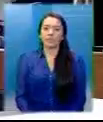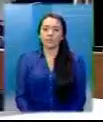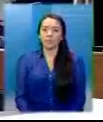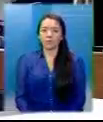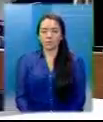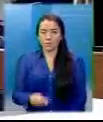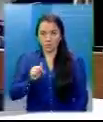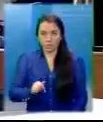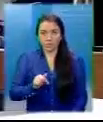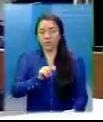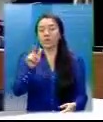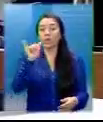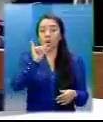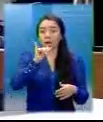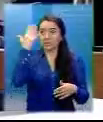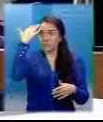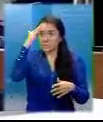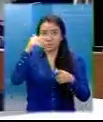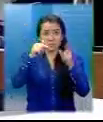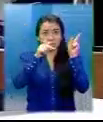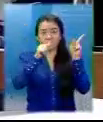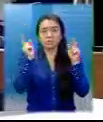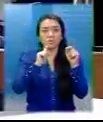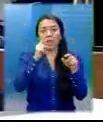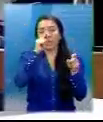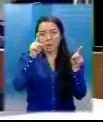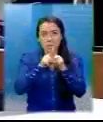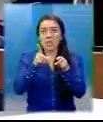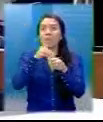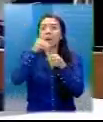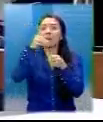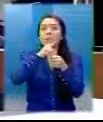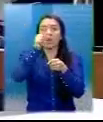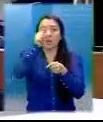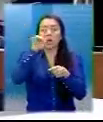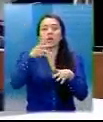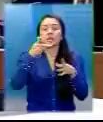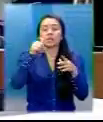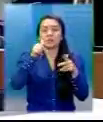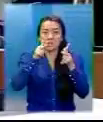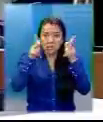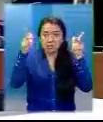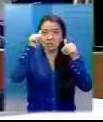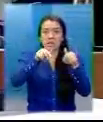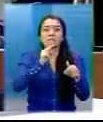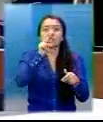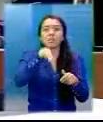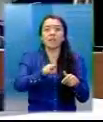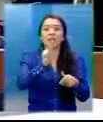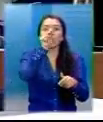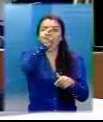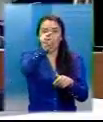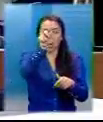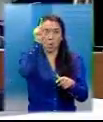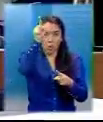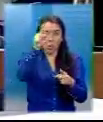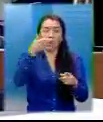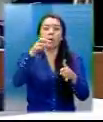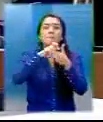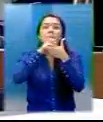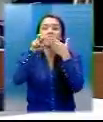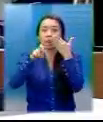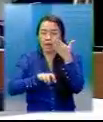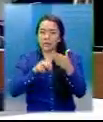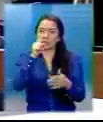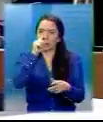Y no solo en el sur de la capital se sufrieron daños, también en otros departamentos como Chimaltenango y Petén se registraron inundaciones afectando a